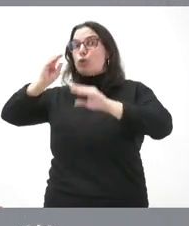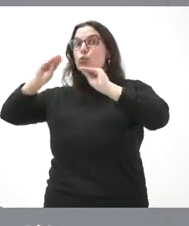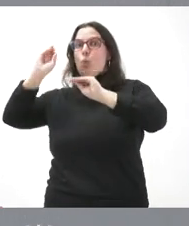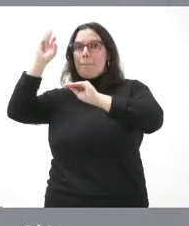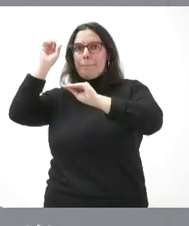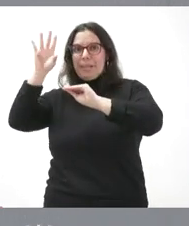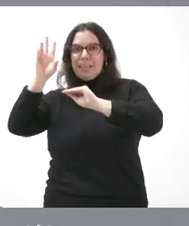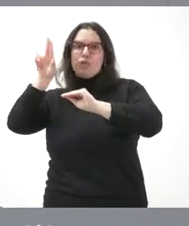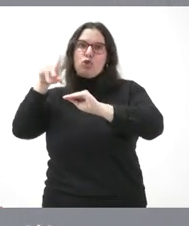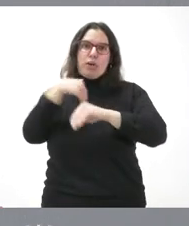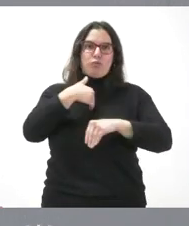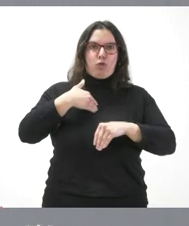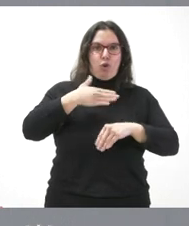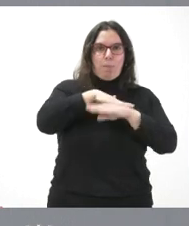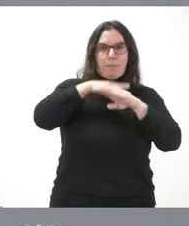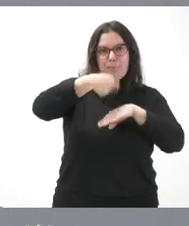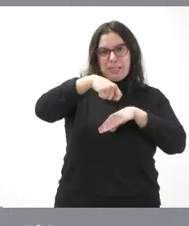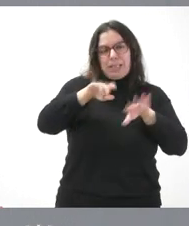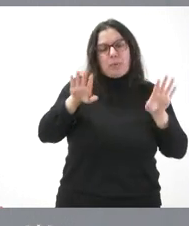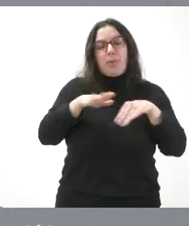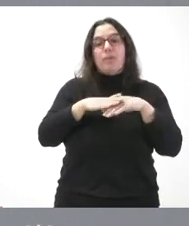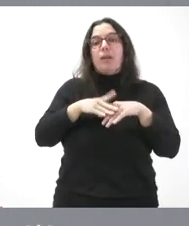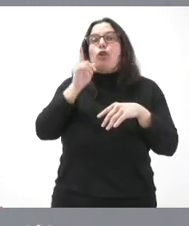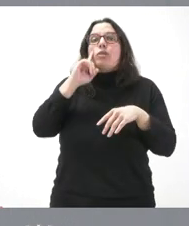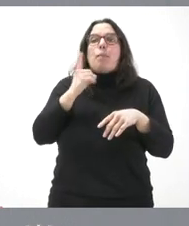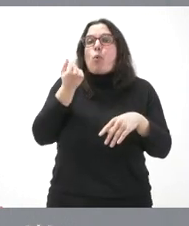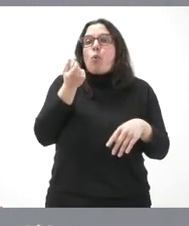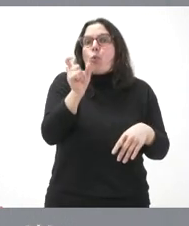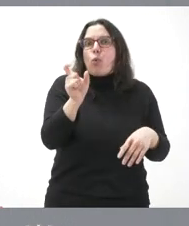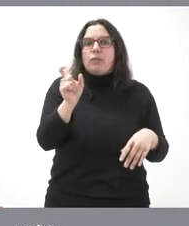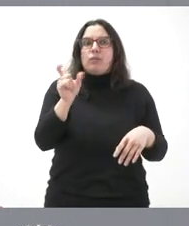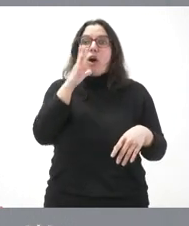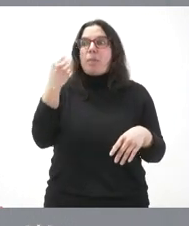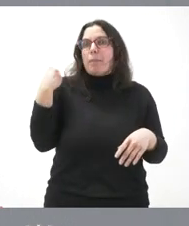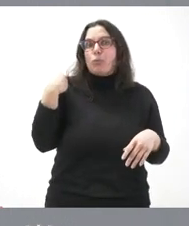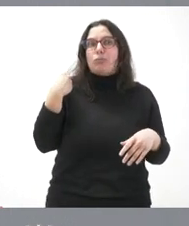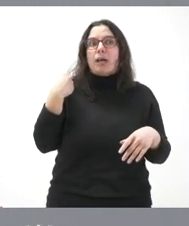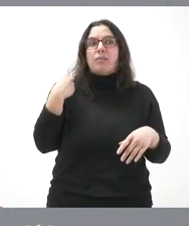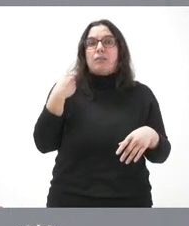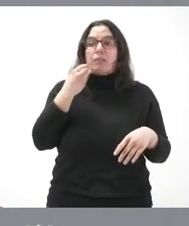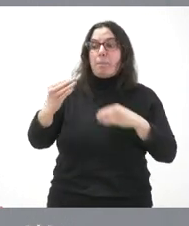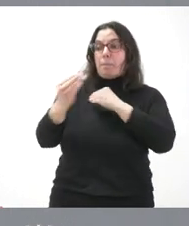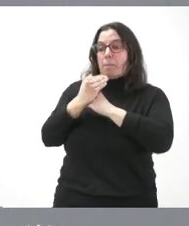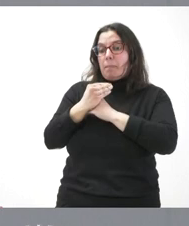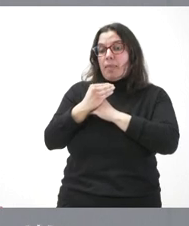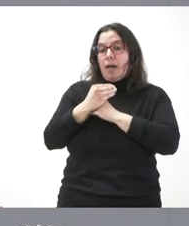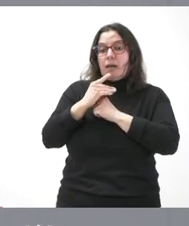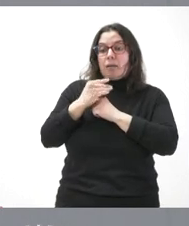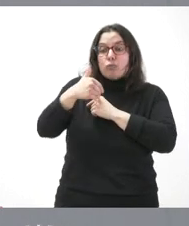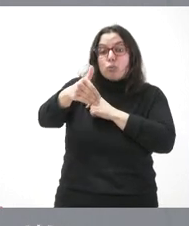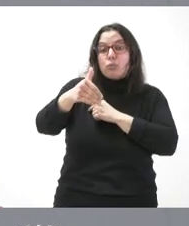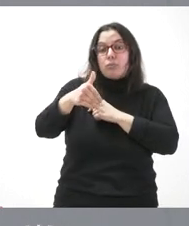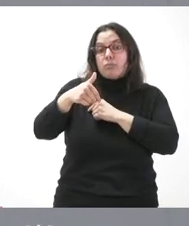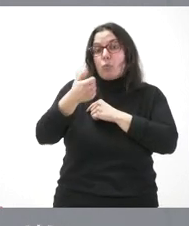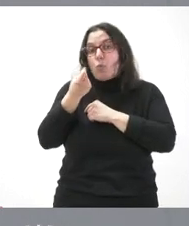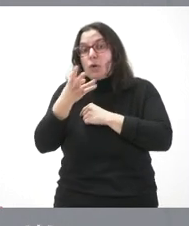Y es que no sabemos cuánto nos va a llegar. Y es que que se nos pregunte ahora que qué vamos a hacer con el dinero, que no sabemos